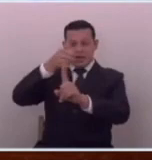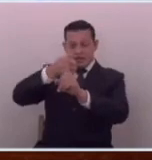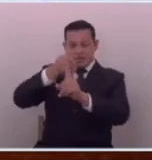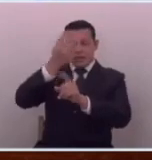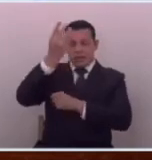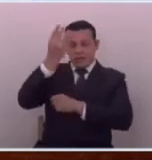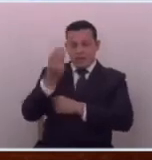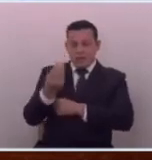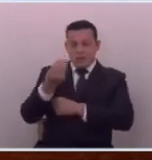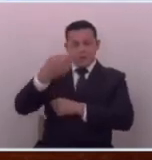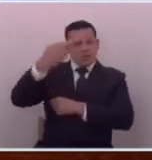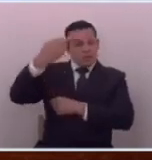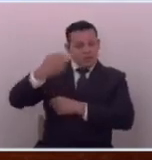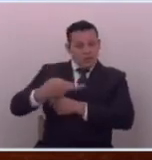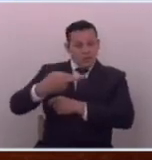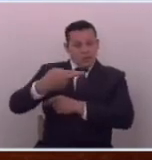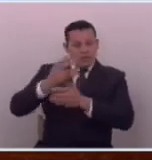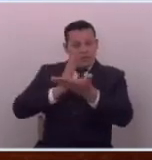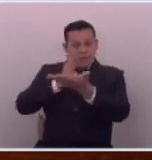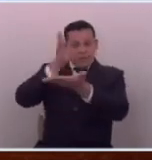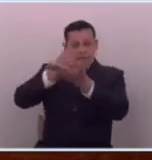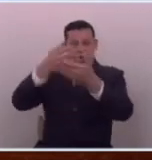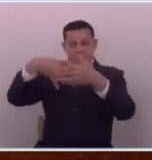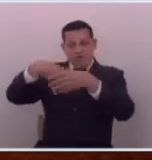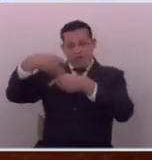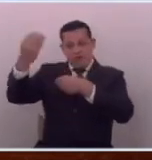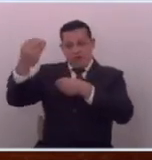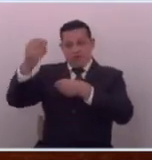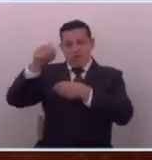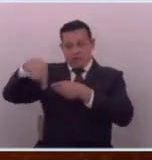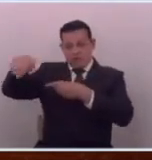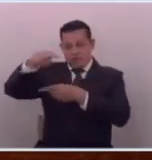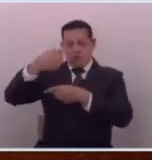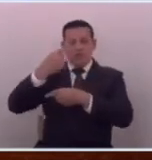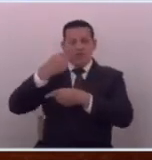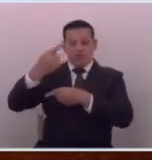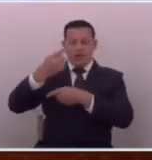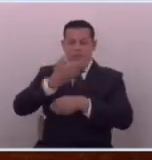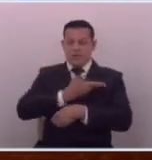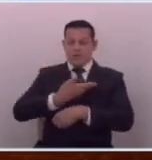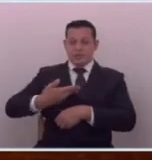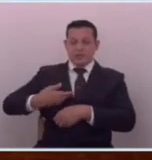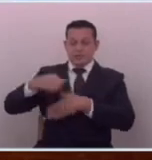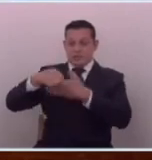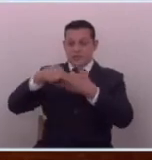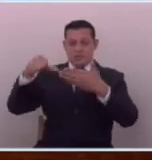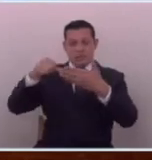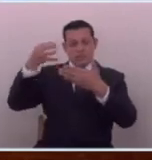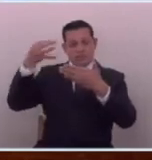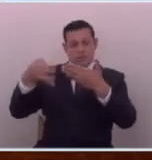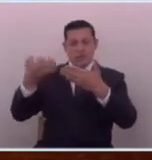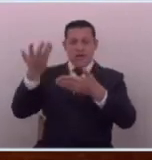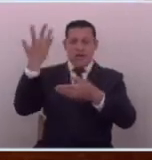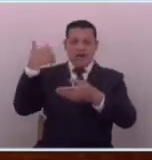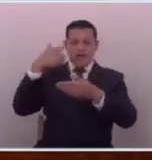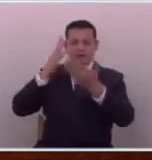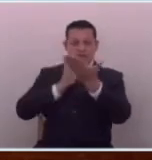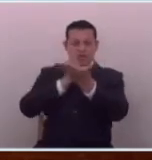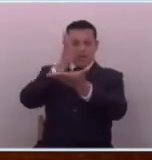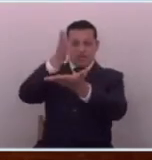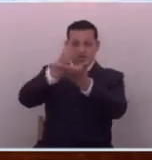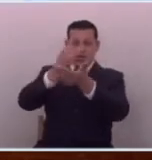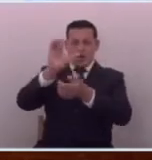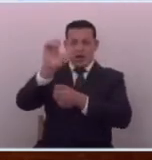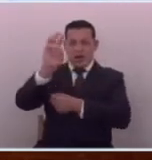día y vayan allá afuera atrévanse a ver si algún presidente de una asamblea legislativa antes fue a la